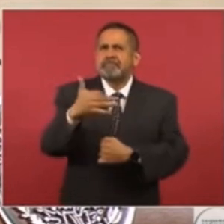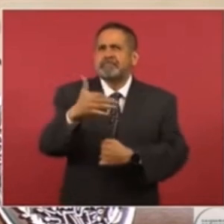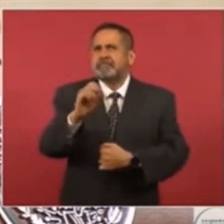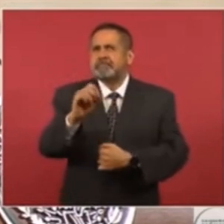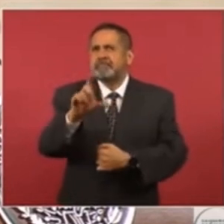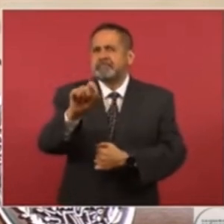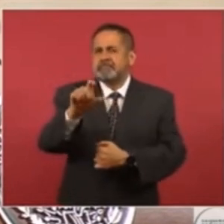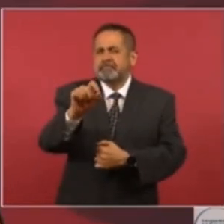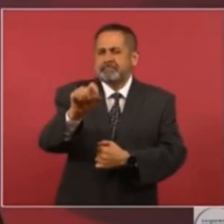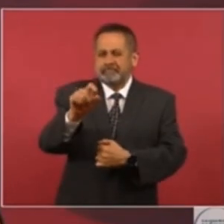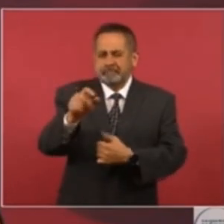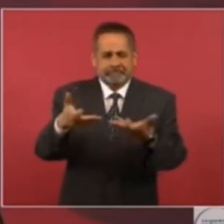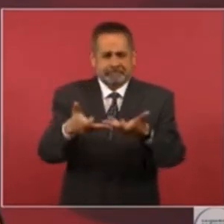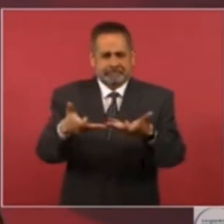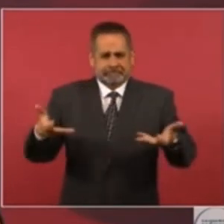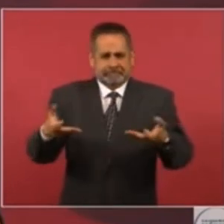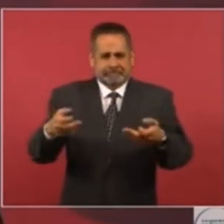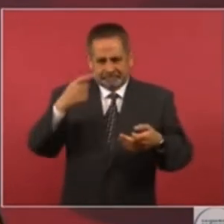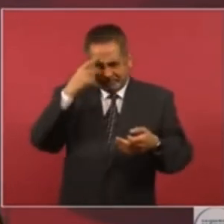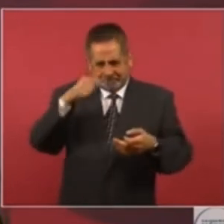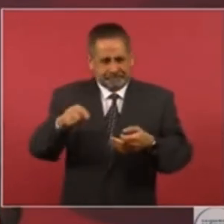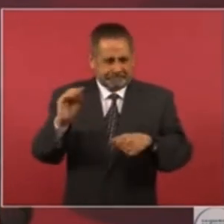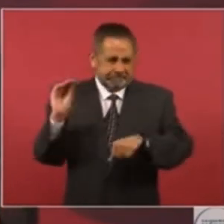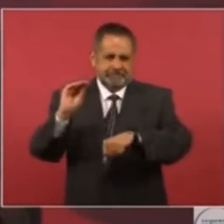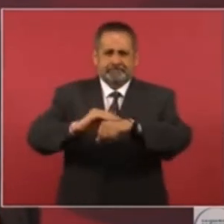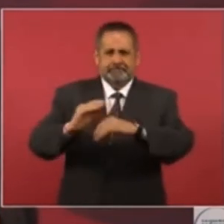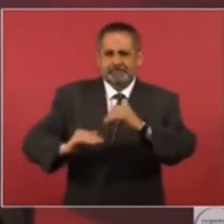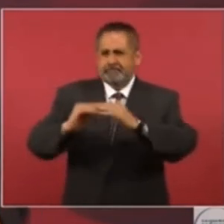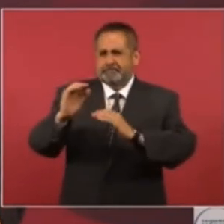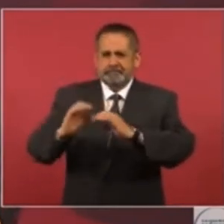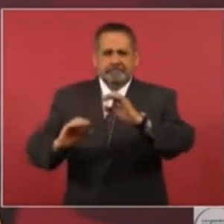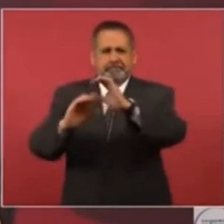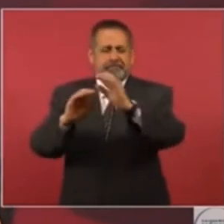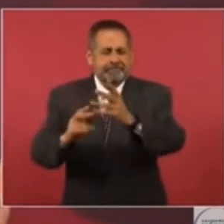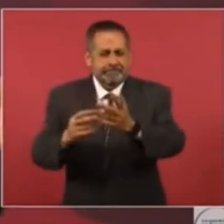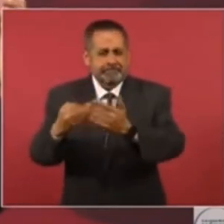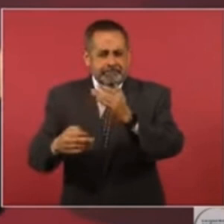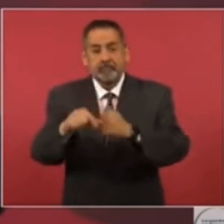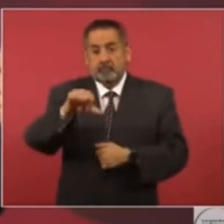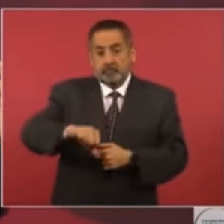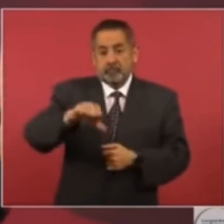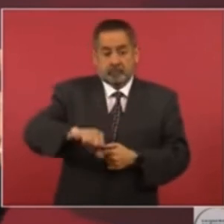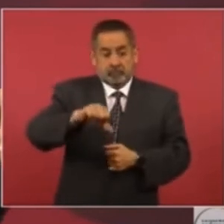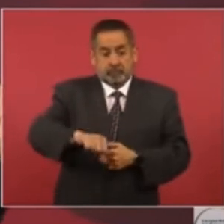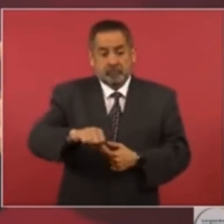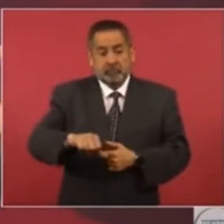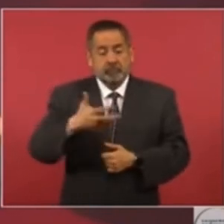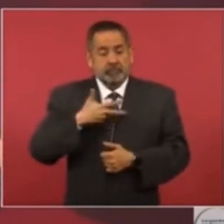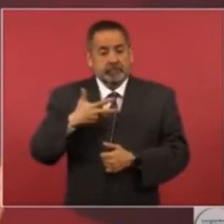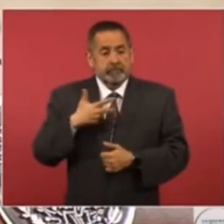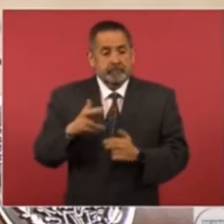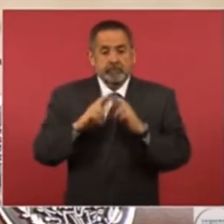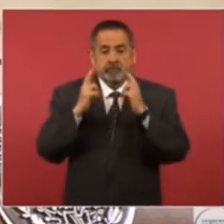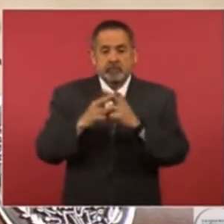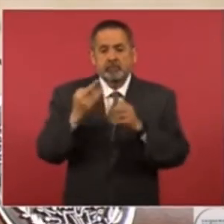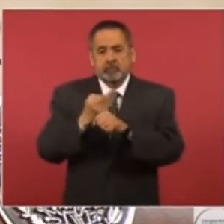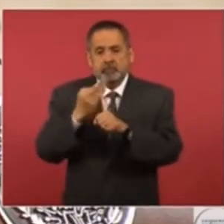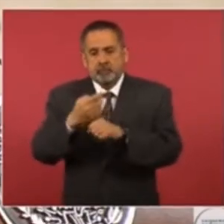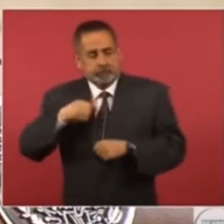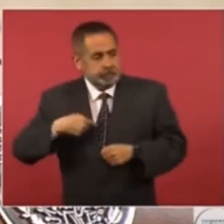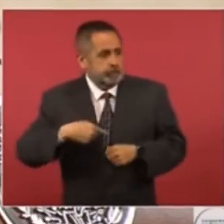terrenos. Hoy tengo una reunión, regresando del homenaje de